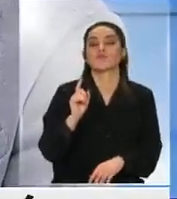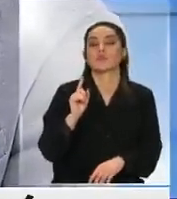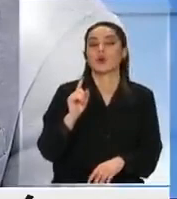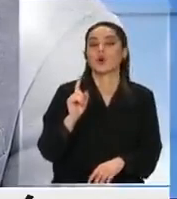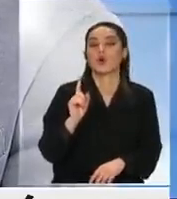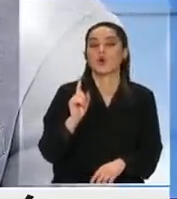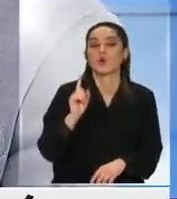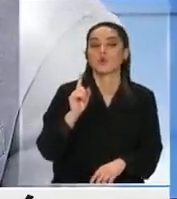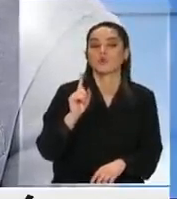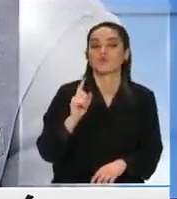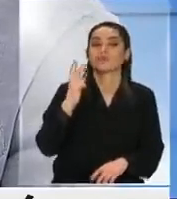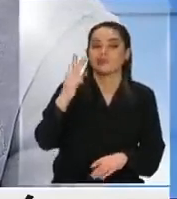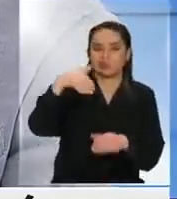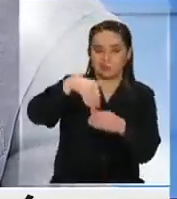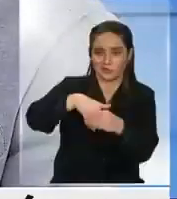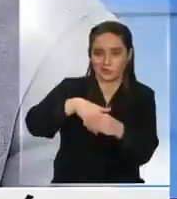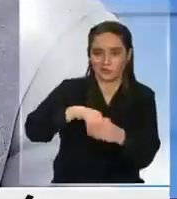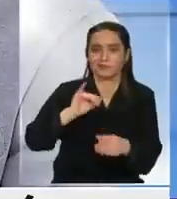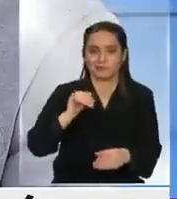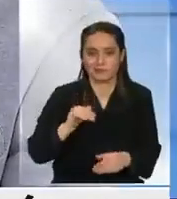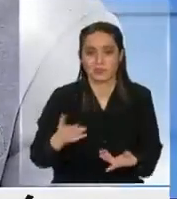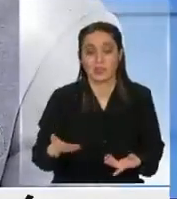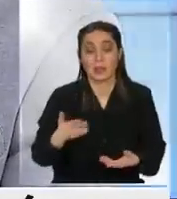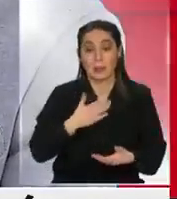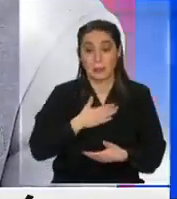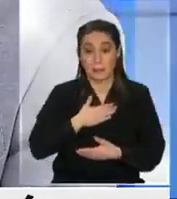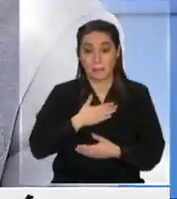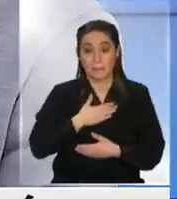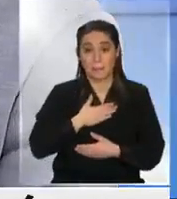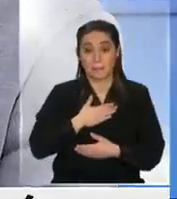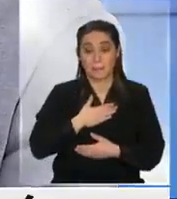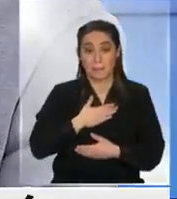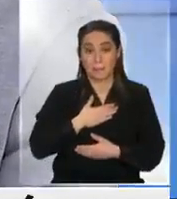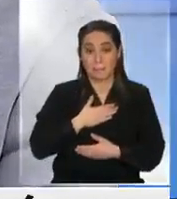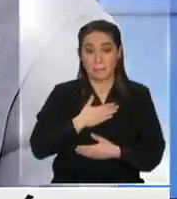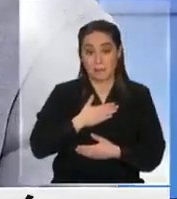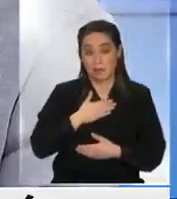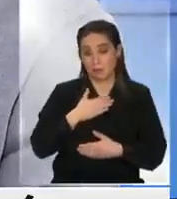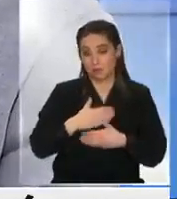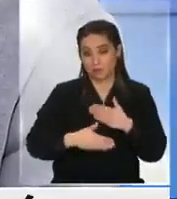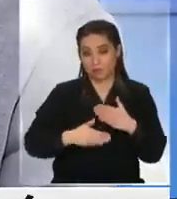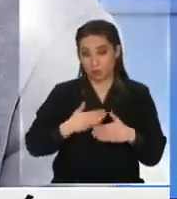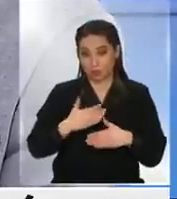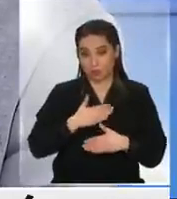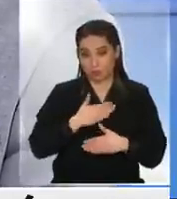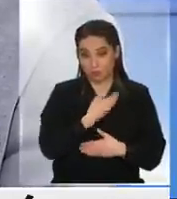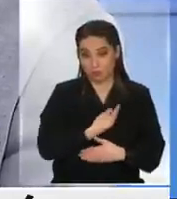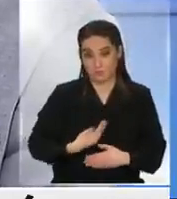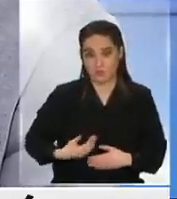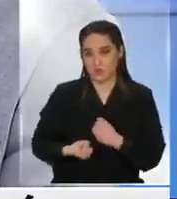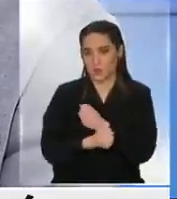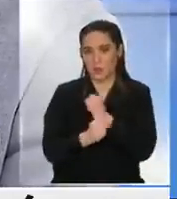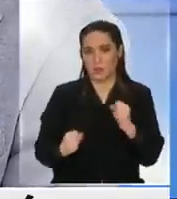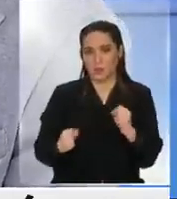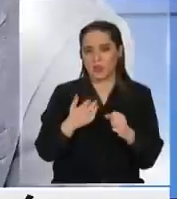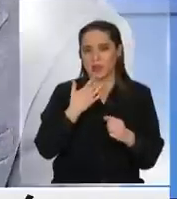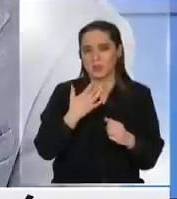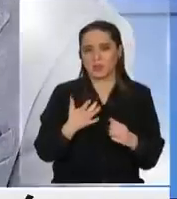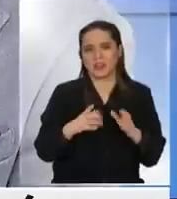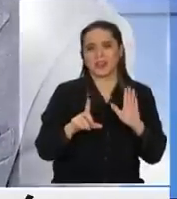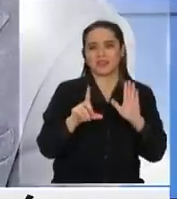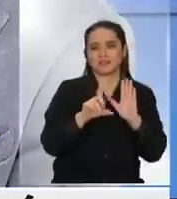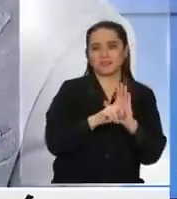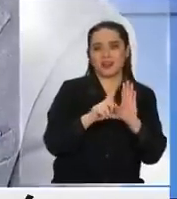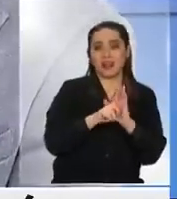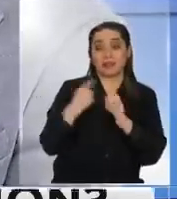funcionar para mi periodo porque esto empieza a funcionar no puede ser no puede ser retroactivo digamos salvo que una ley específica lo mandate